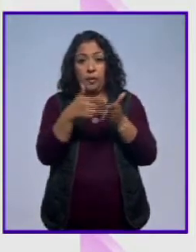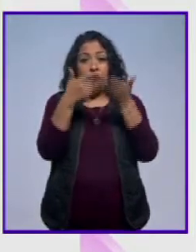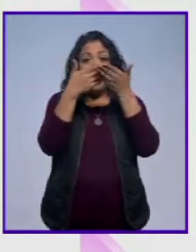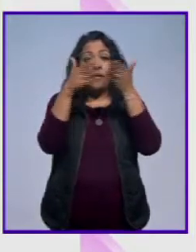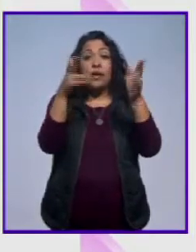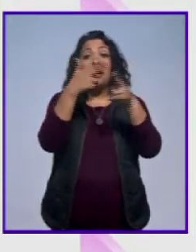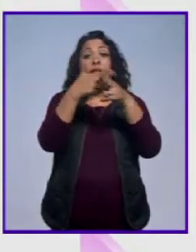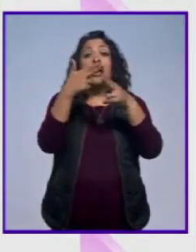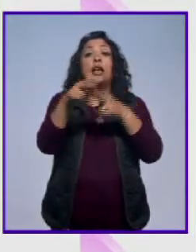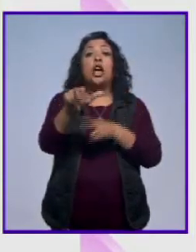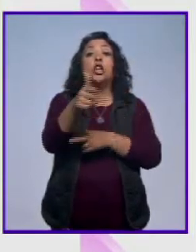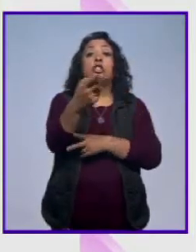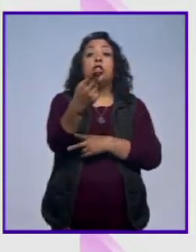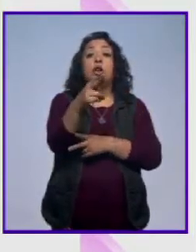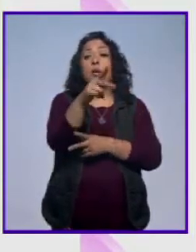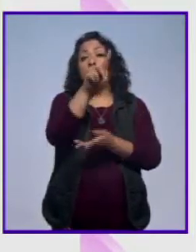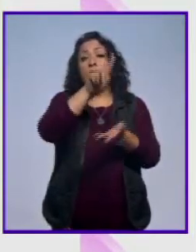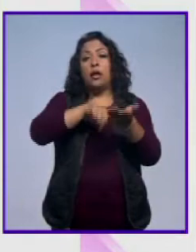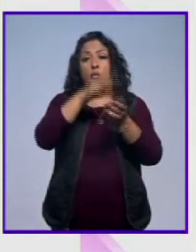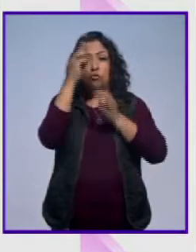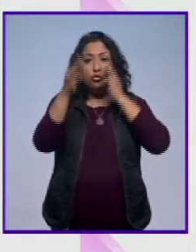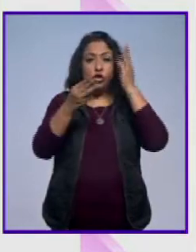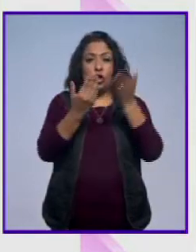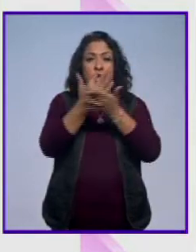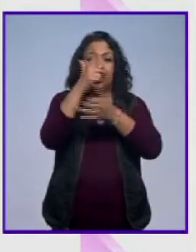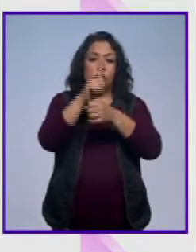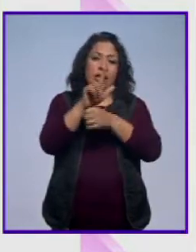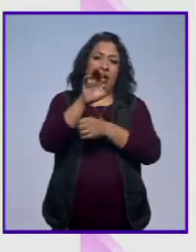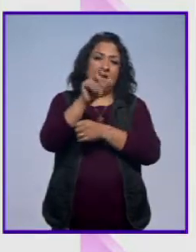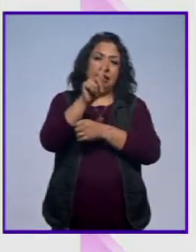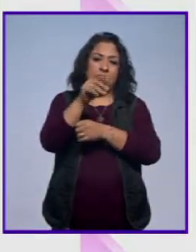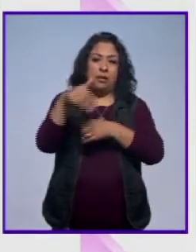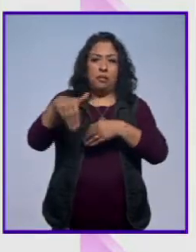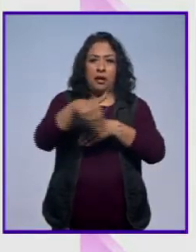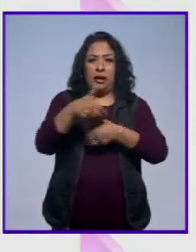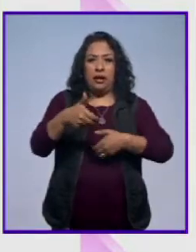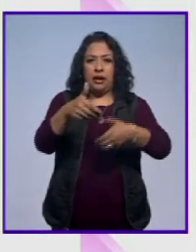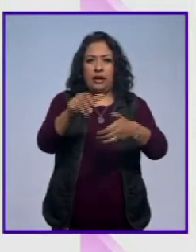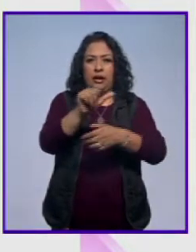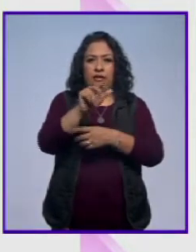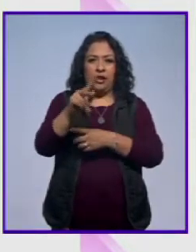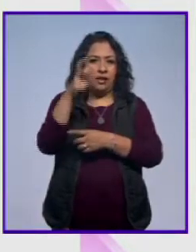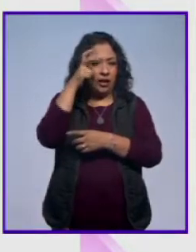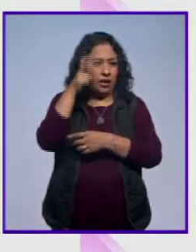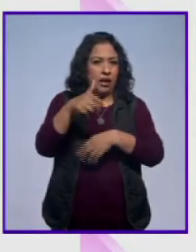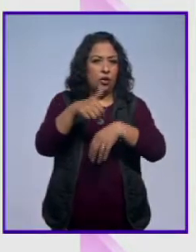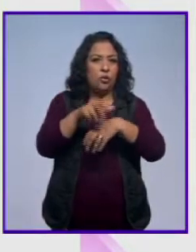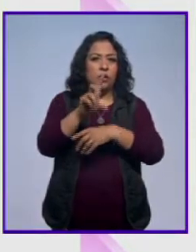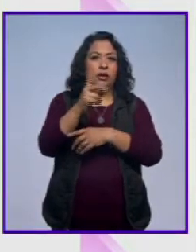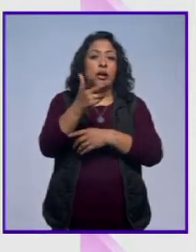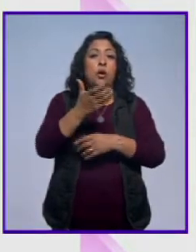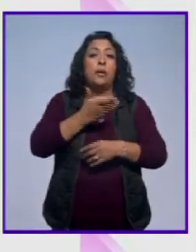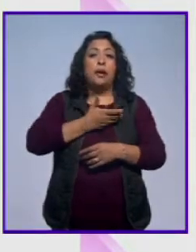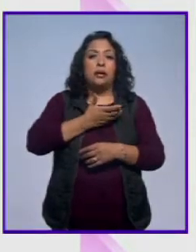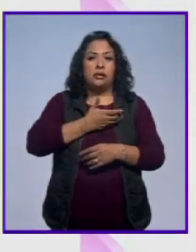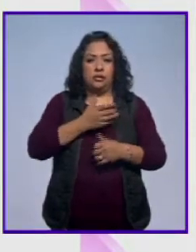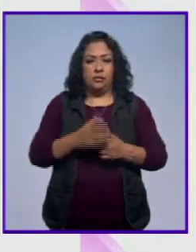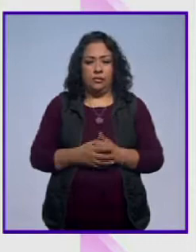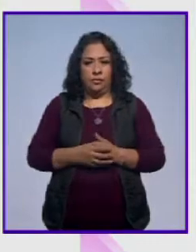abierta hasta el 11 de noviembre en el Museo Nacional de la Estampa, Avenida Hidalgo, número 39, Centro Histórico.